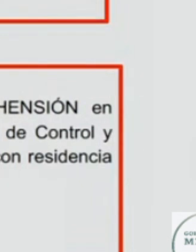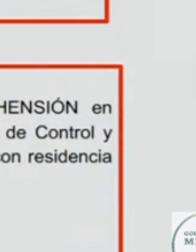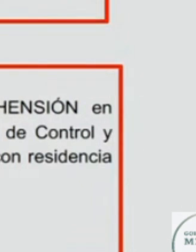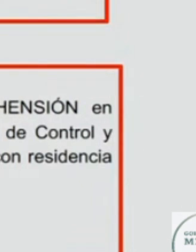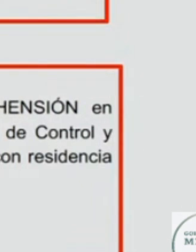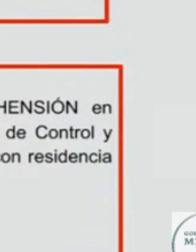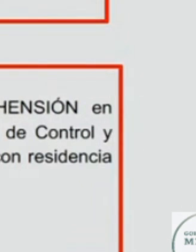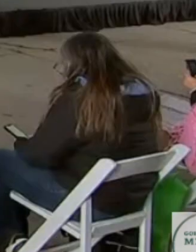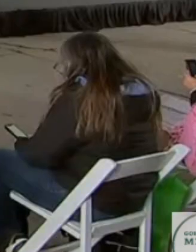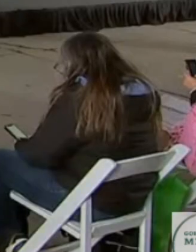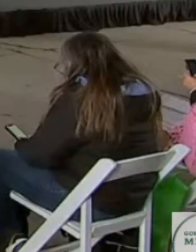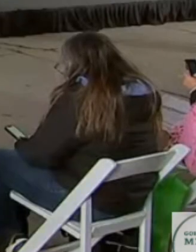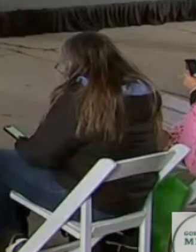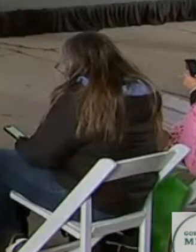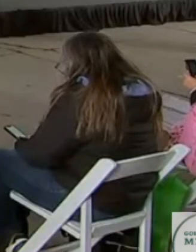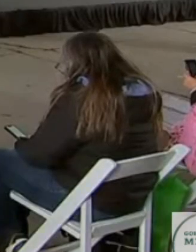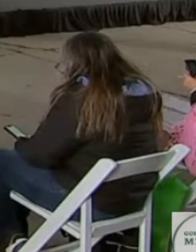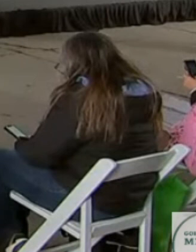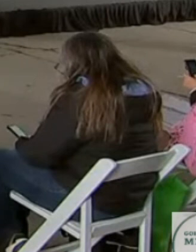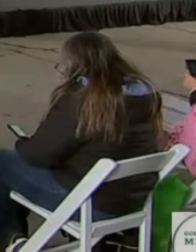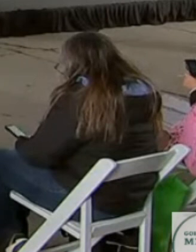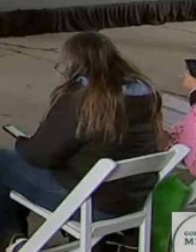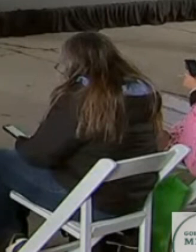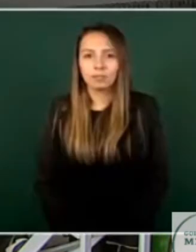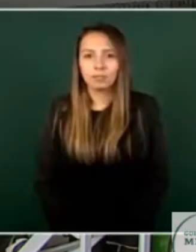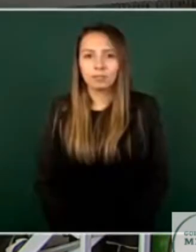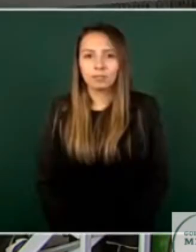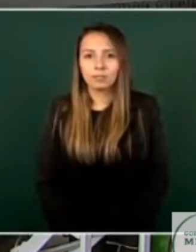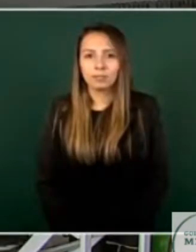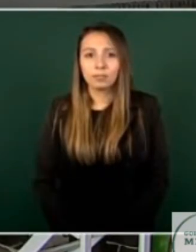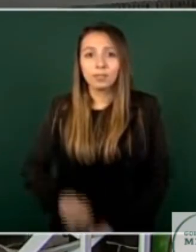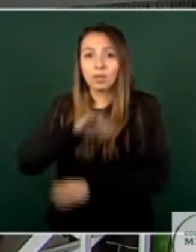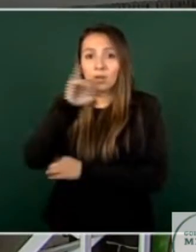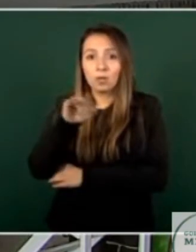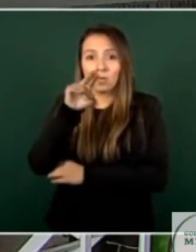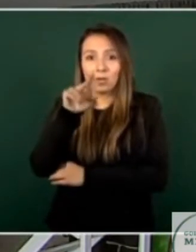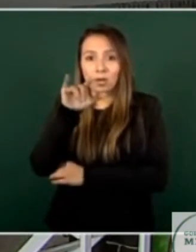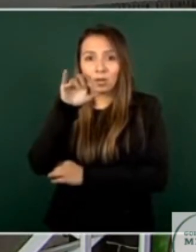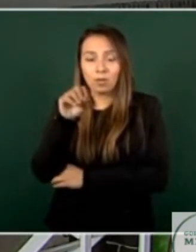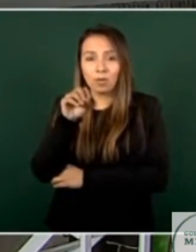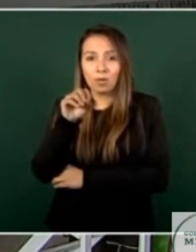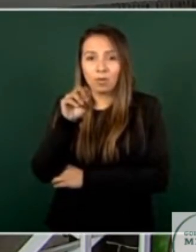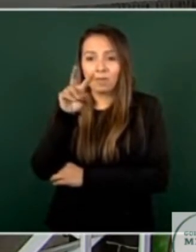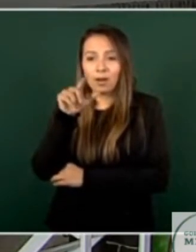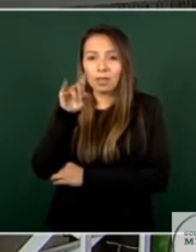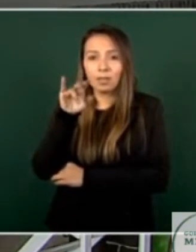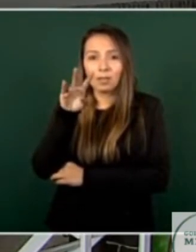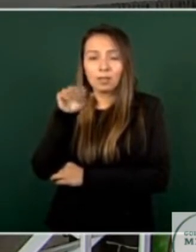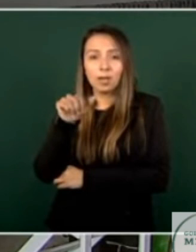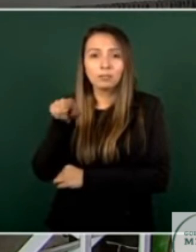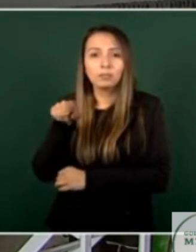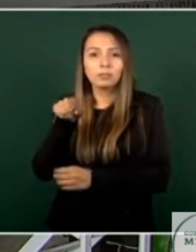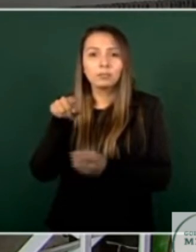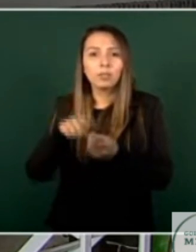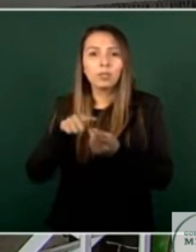de homicidio en el caso de Julio Valdivia que fue asesinado en Tezonapa